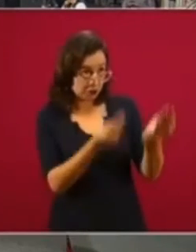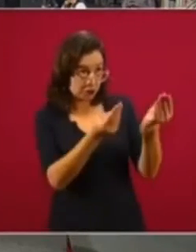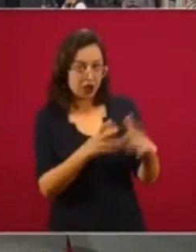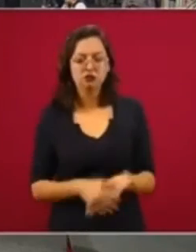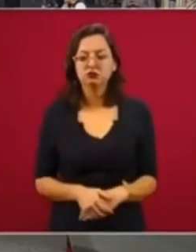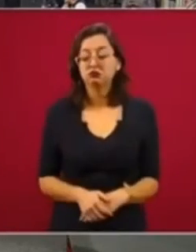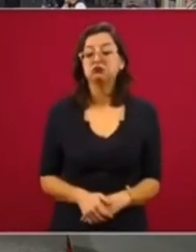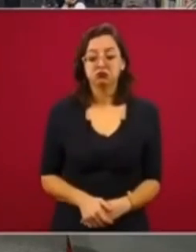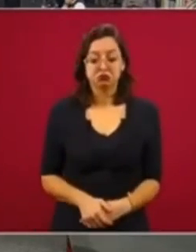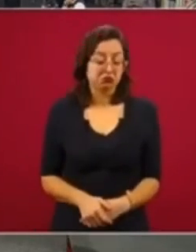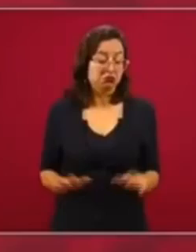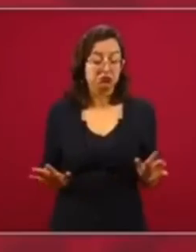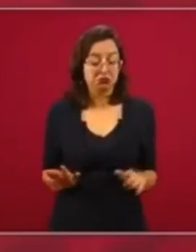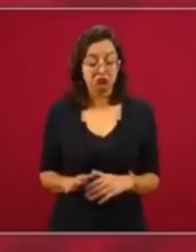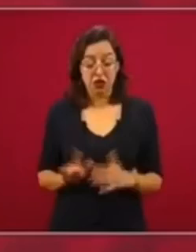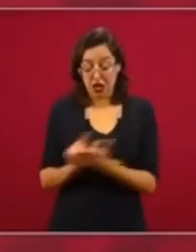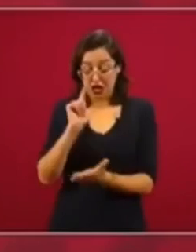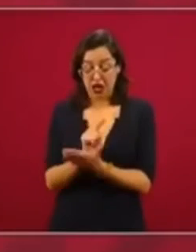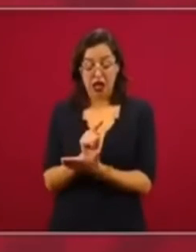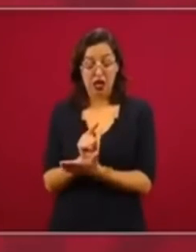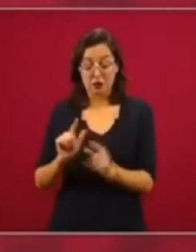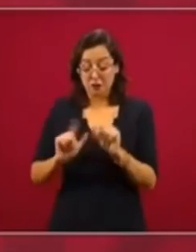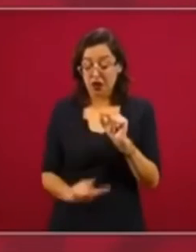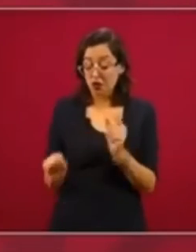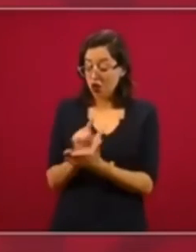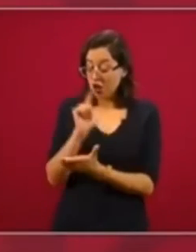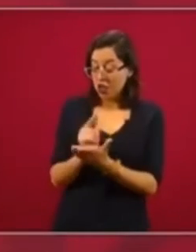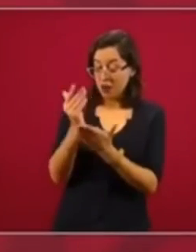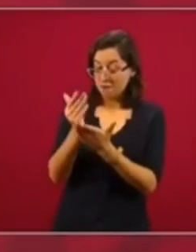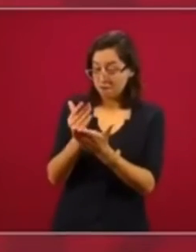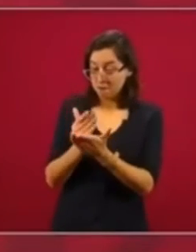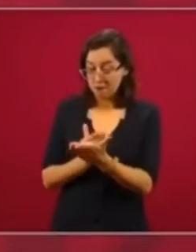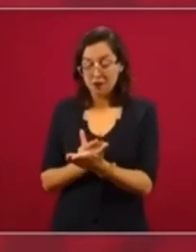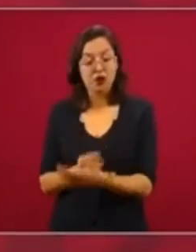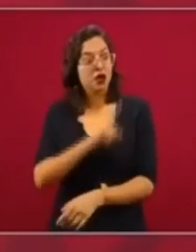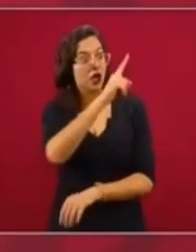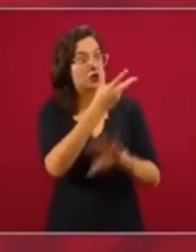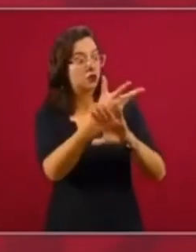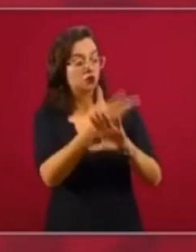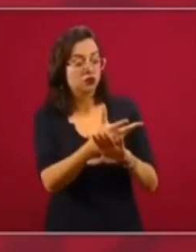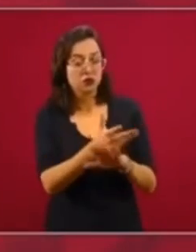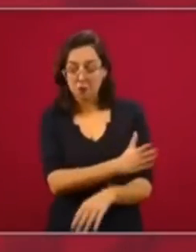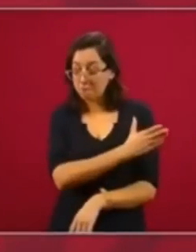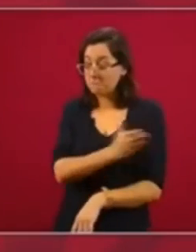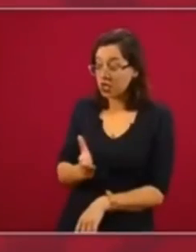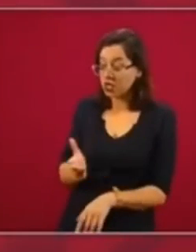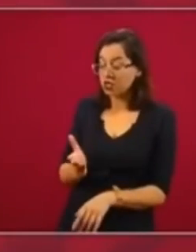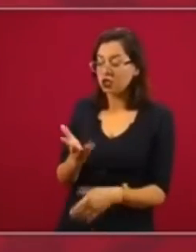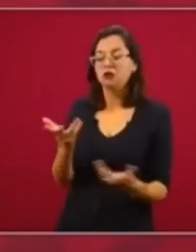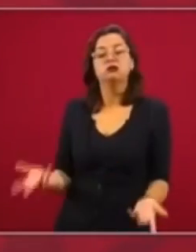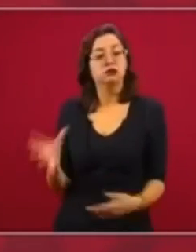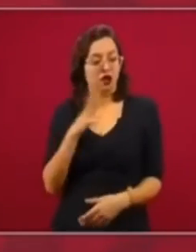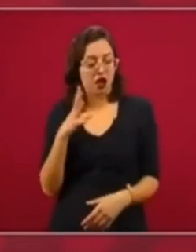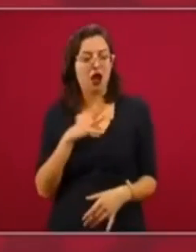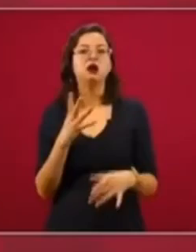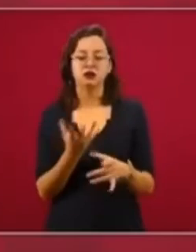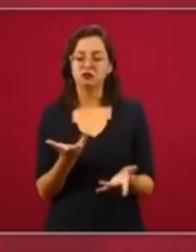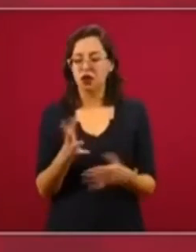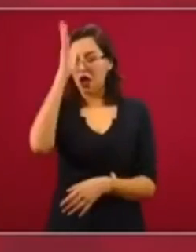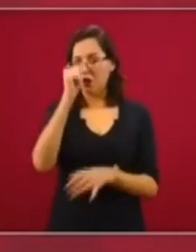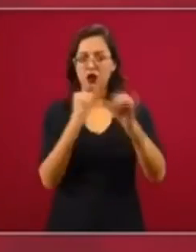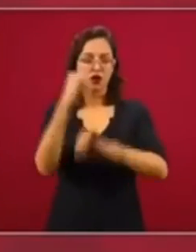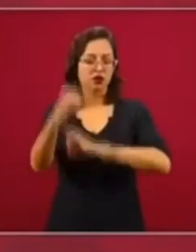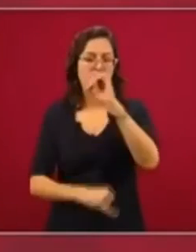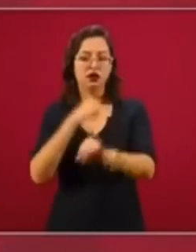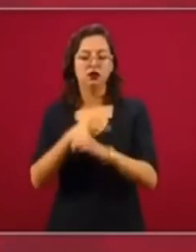de la legalidad nuestra, si se solicita hay convenios de colaboración internacional y existen convenios de